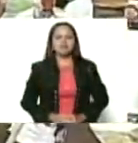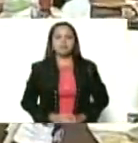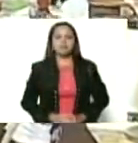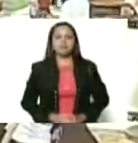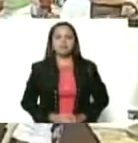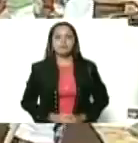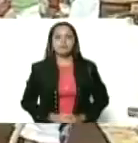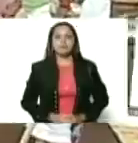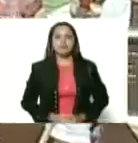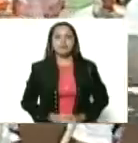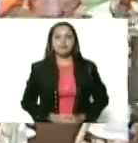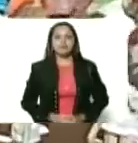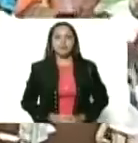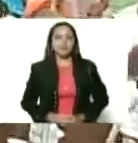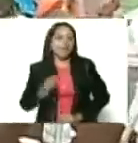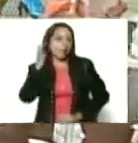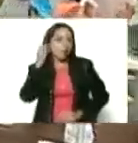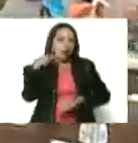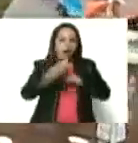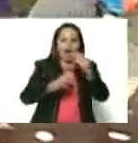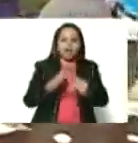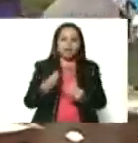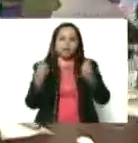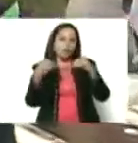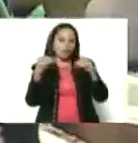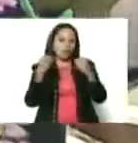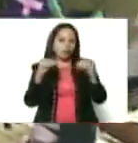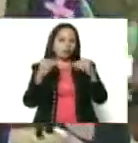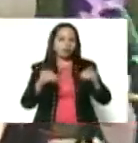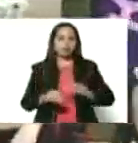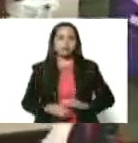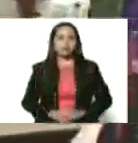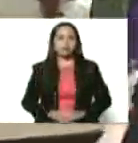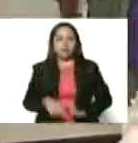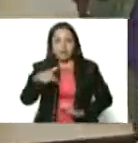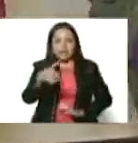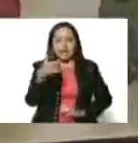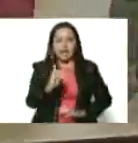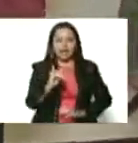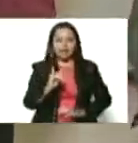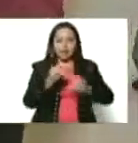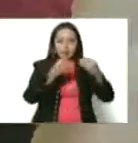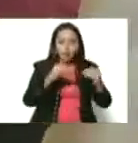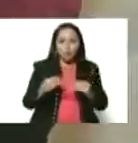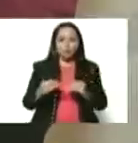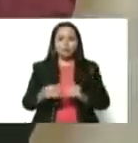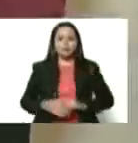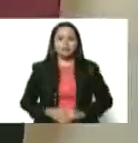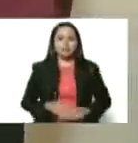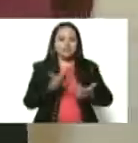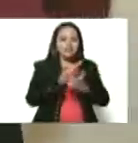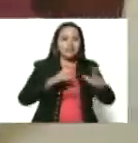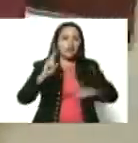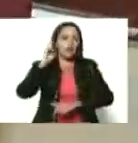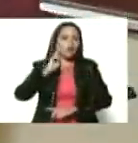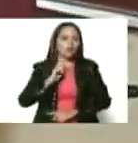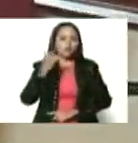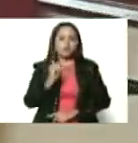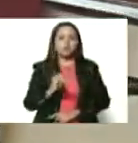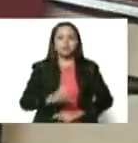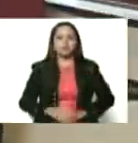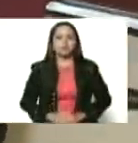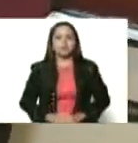Toveida la muñequera. Aquí están. Por acá está el libertador Simón Bolívar. Reposando un rato.